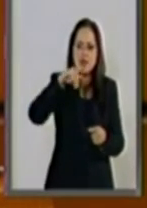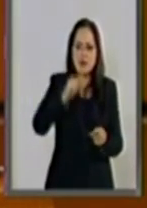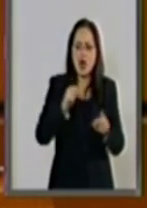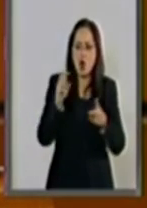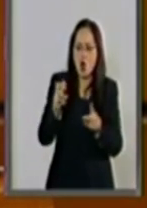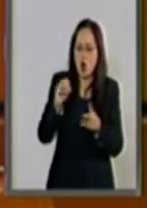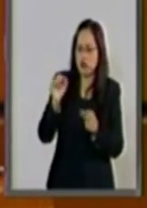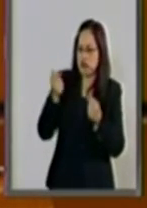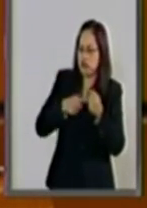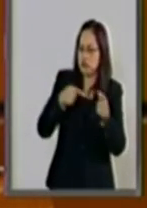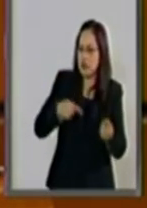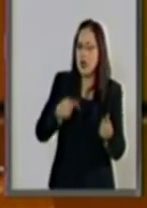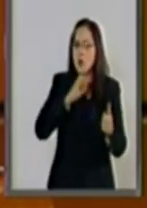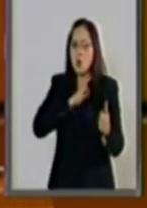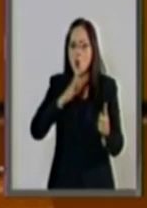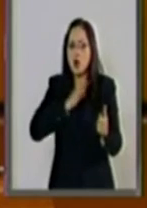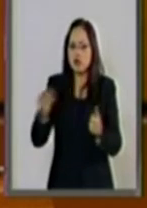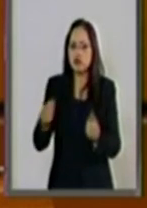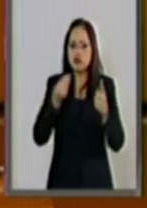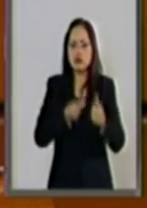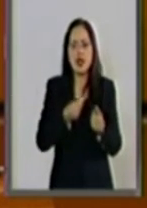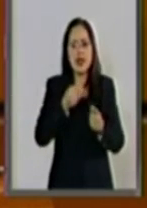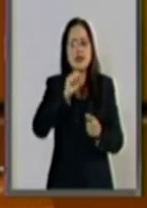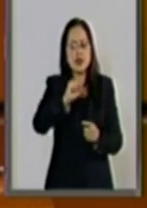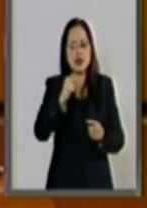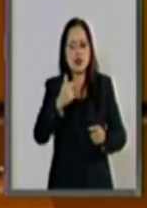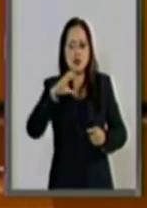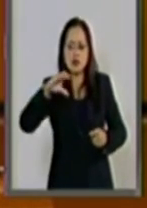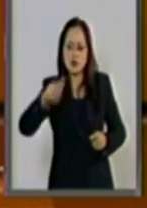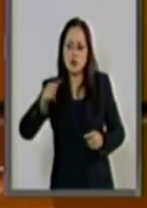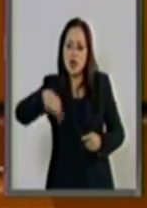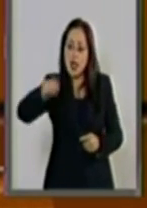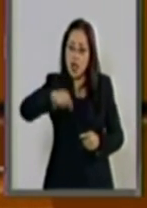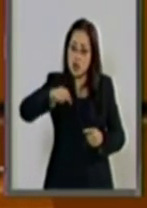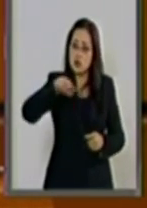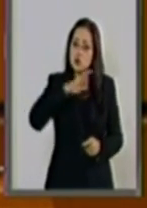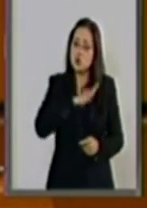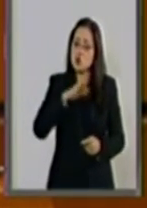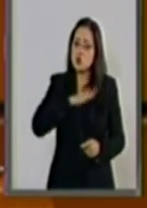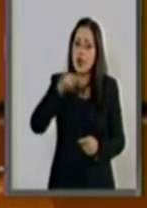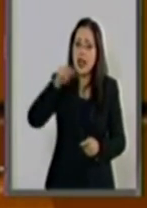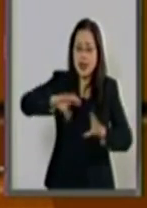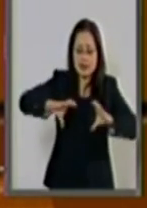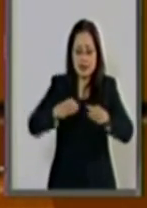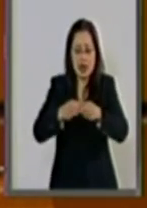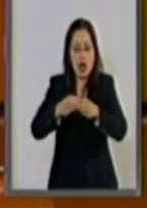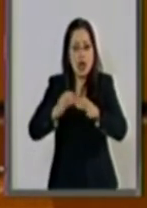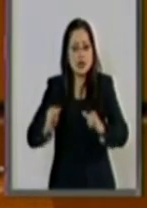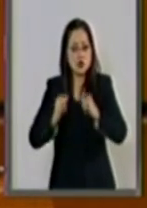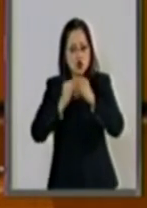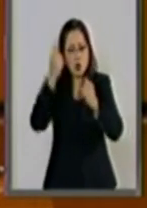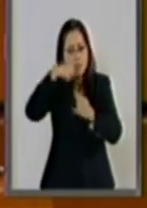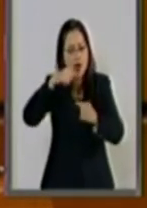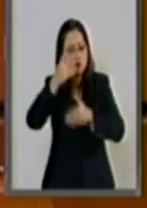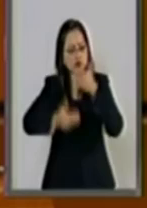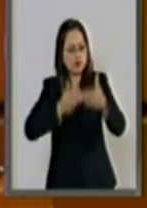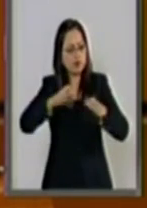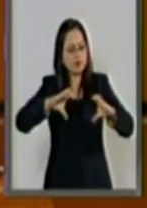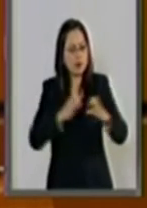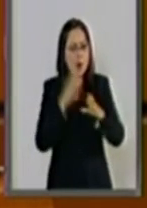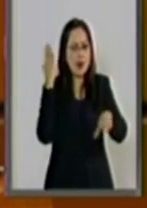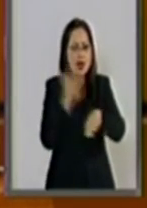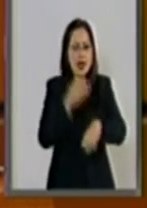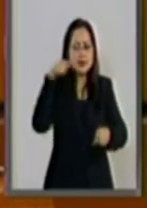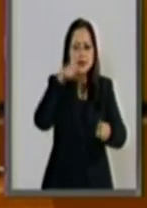para establecer que la Secretaría de Hacienda es sin lugar a duda el garante del sistema tributario en los procesos penales